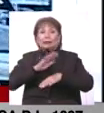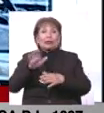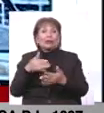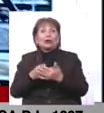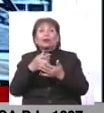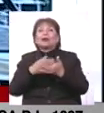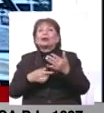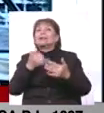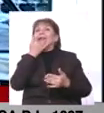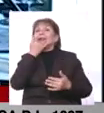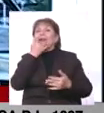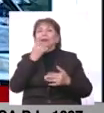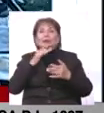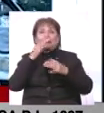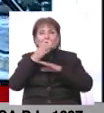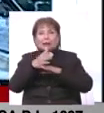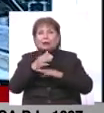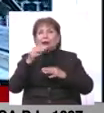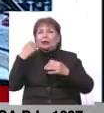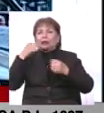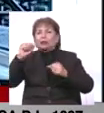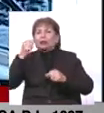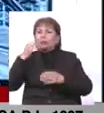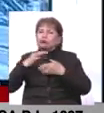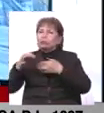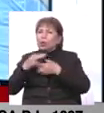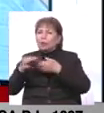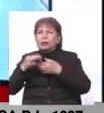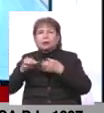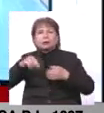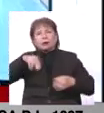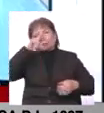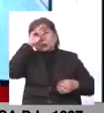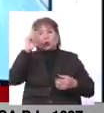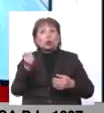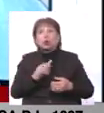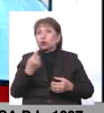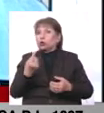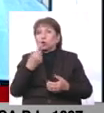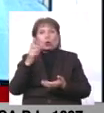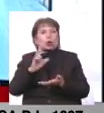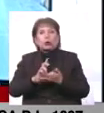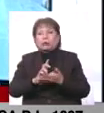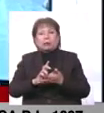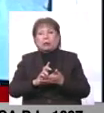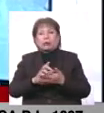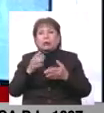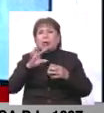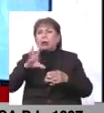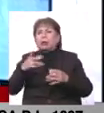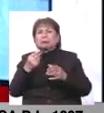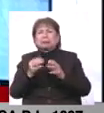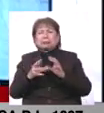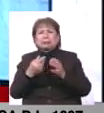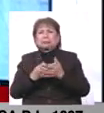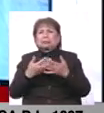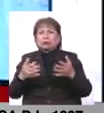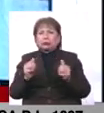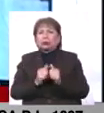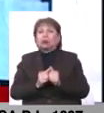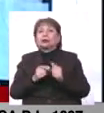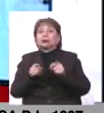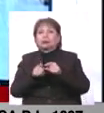lo que está sucediendo al interior de nuestro país, las regiones. No solo Lima está sufriendo los estragos de la inseguridad ciudadana, sino también